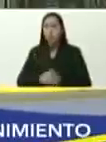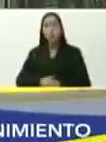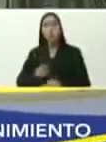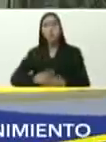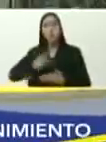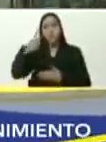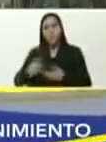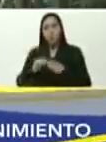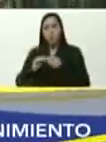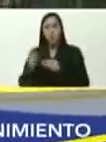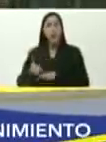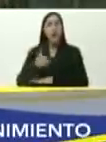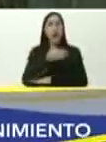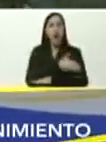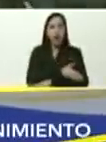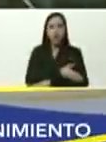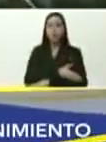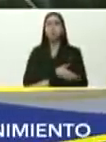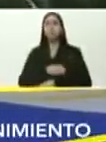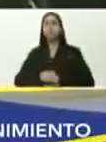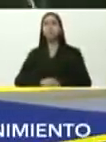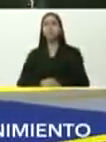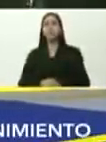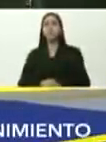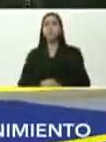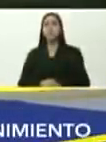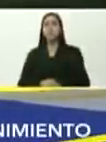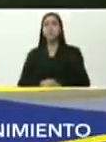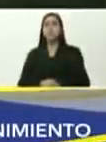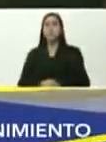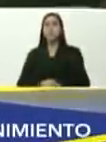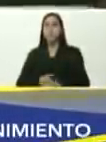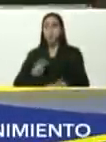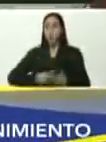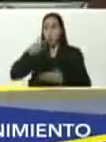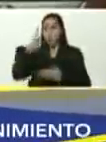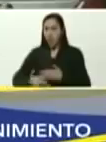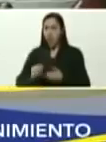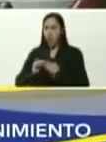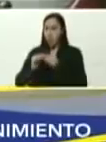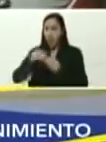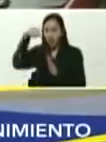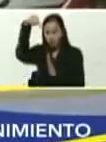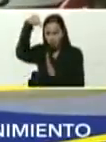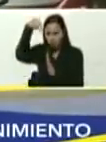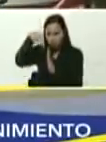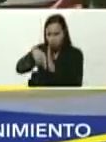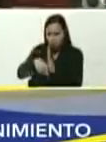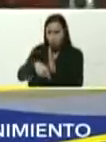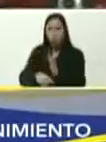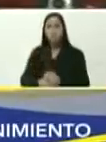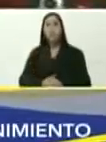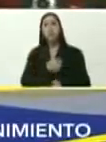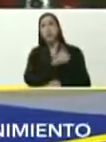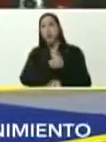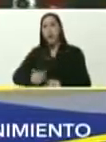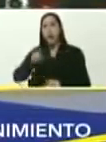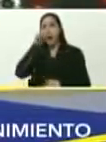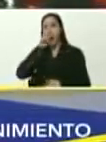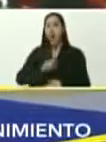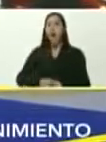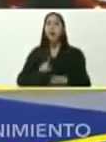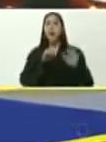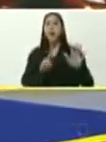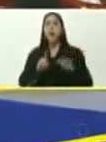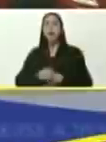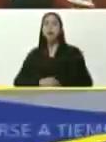mantenimiento preventivo, correctivo, con un plan de mantenimiento profundo, que se hace cada seis años, sobre